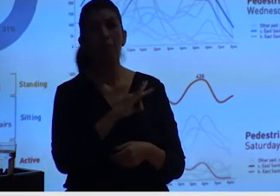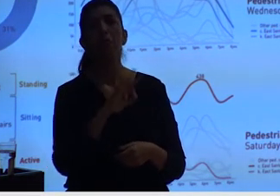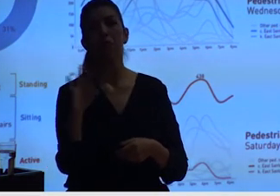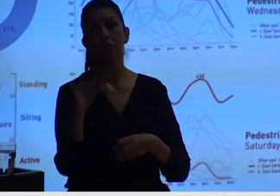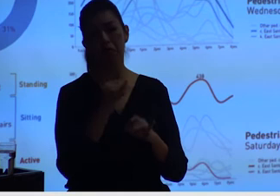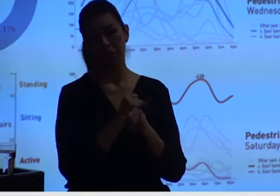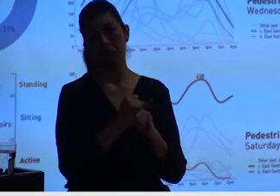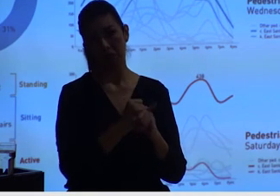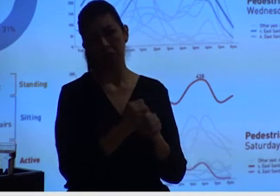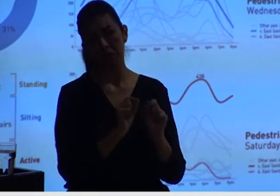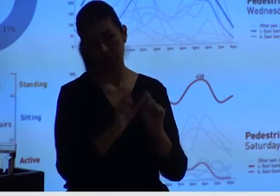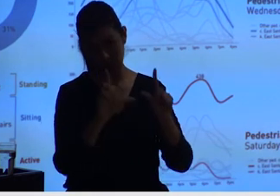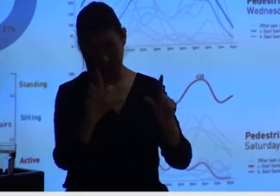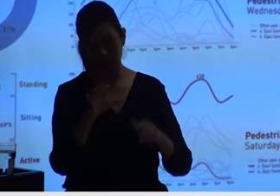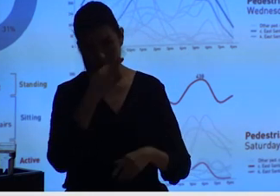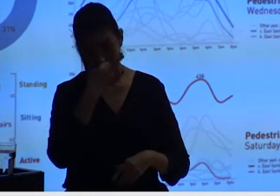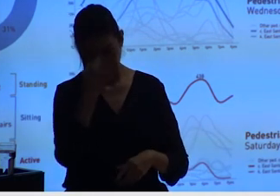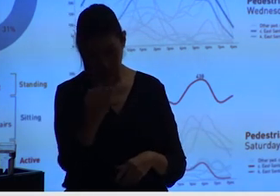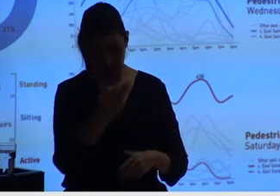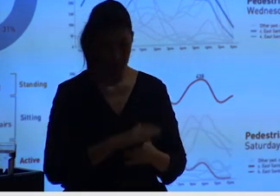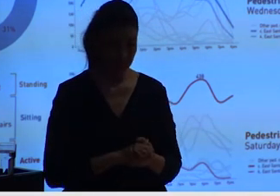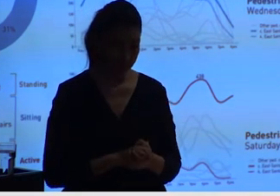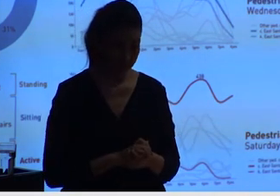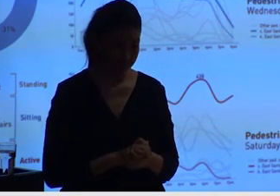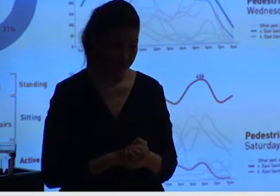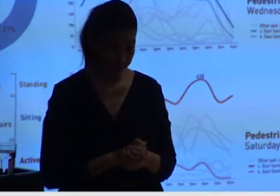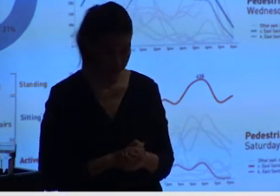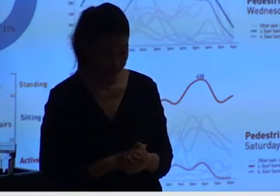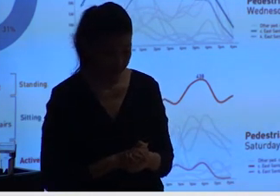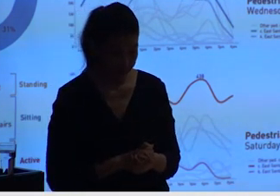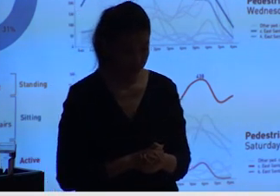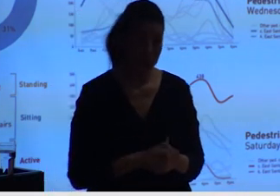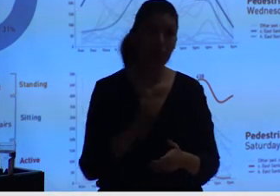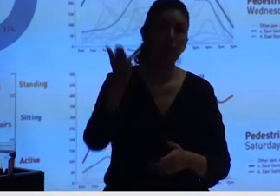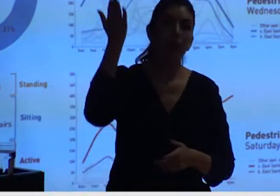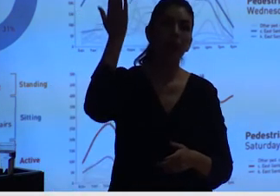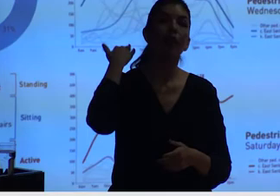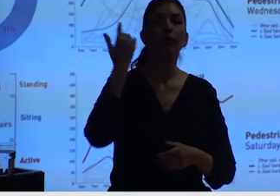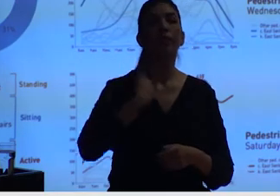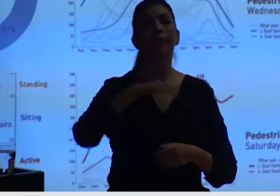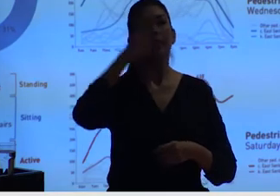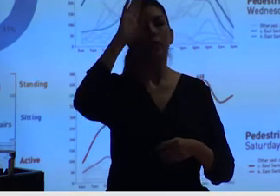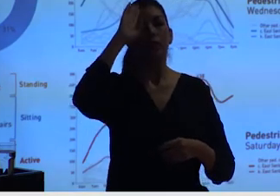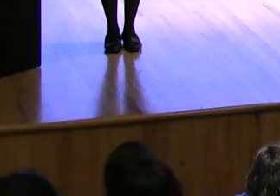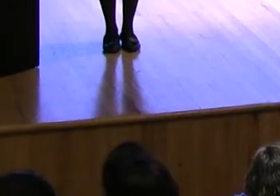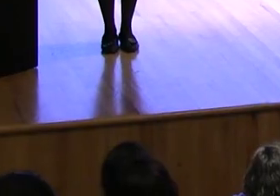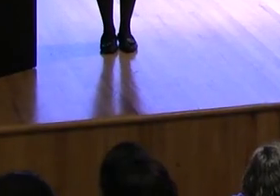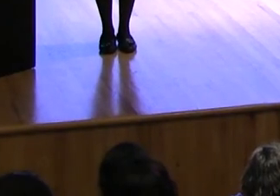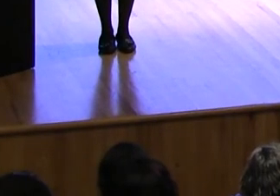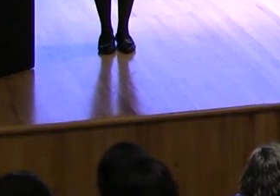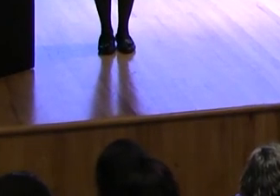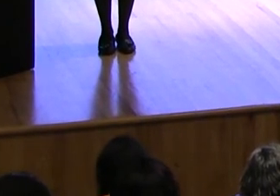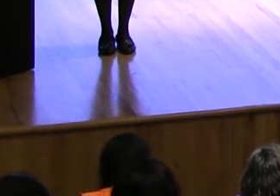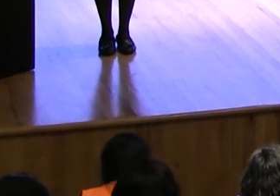Volviendo a lo de antes, decía, yo tenía formación de arquitecto, pensaba que solo tenía que dibujar en una libreta y no me